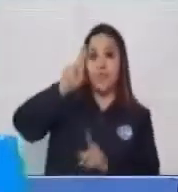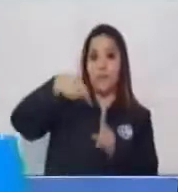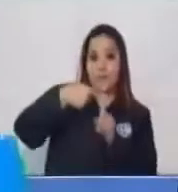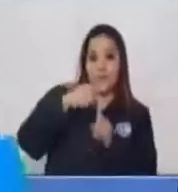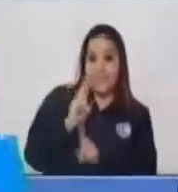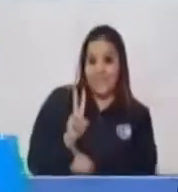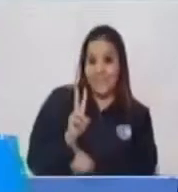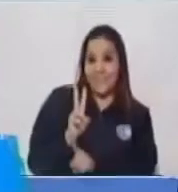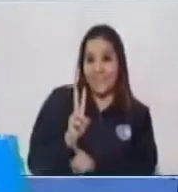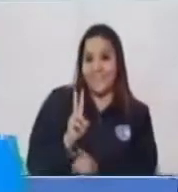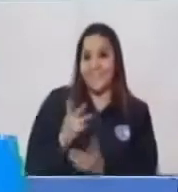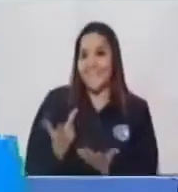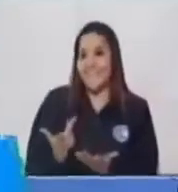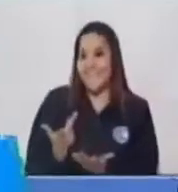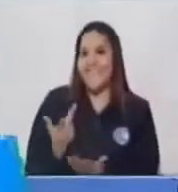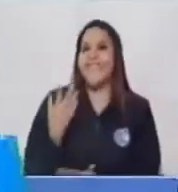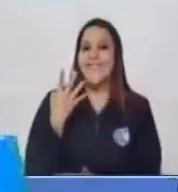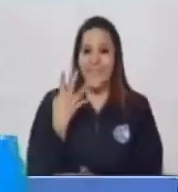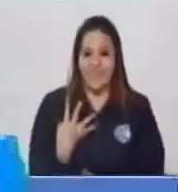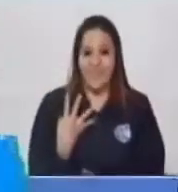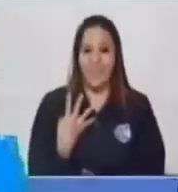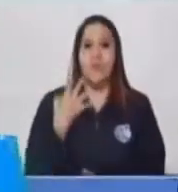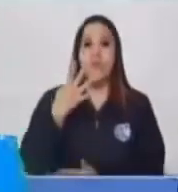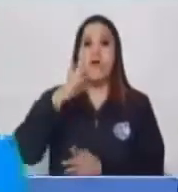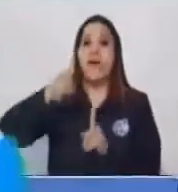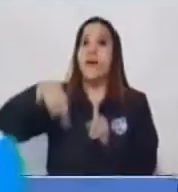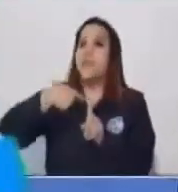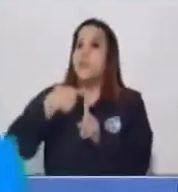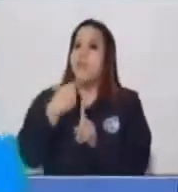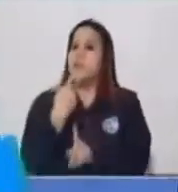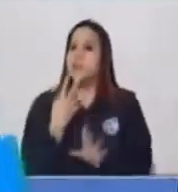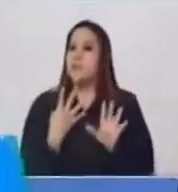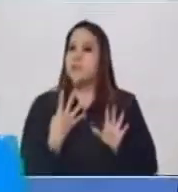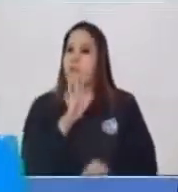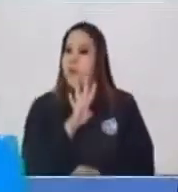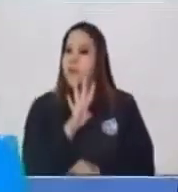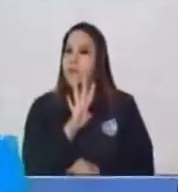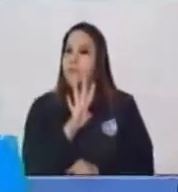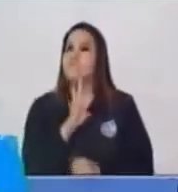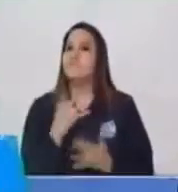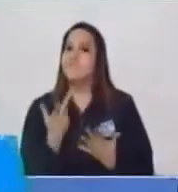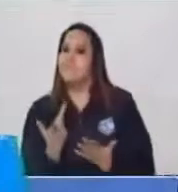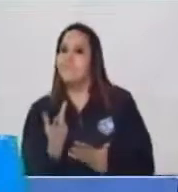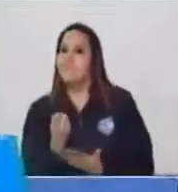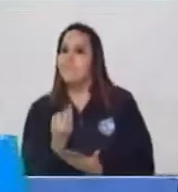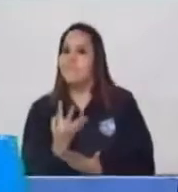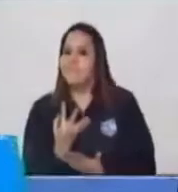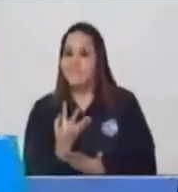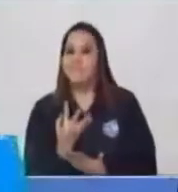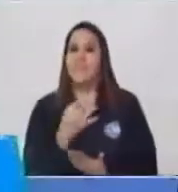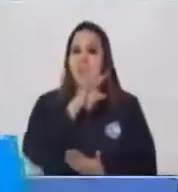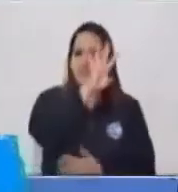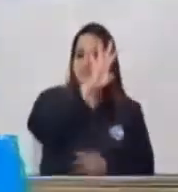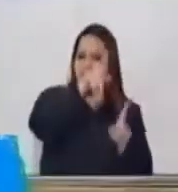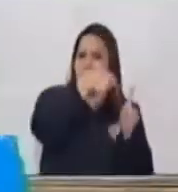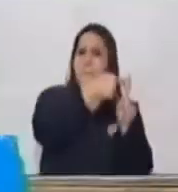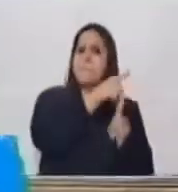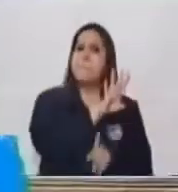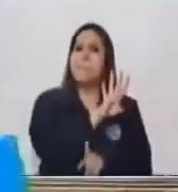4 4 más 4 A ver 4 más 4